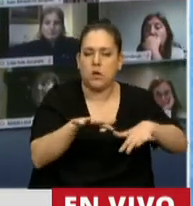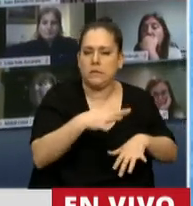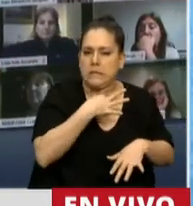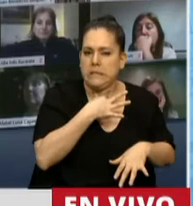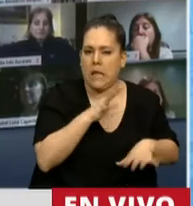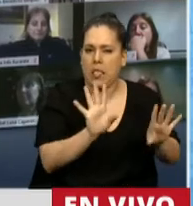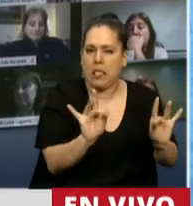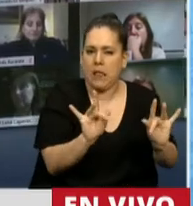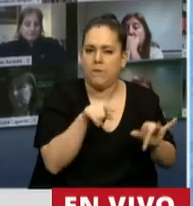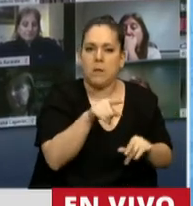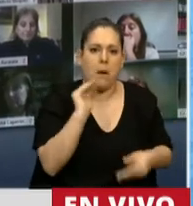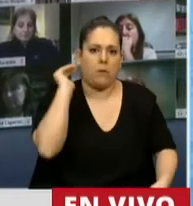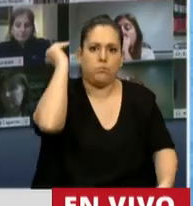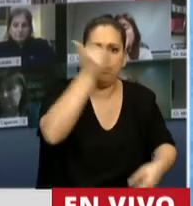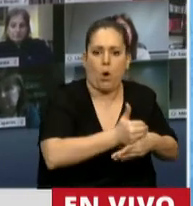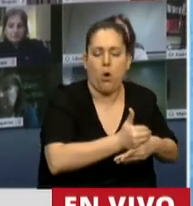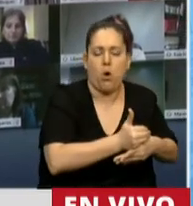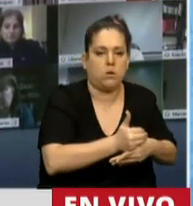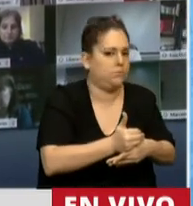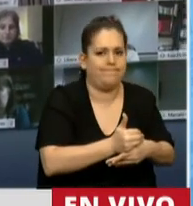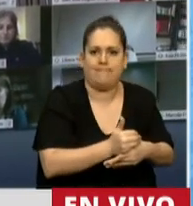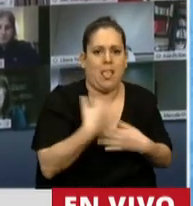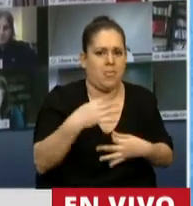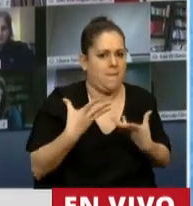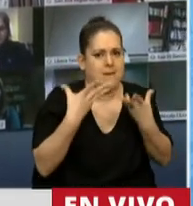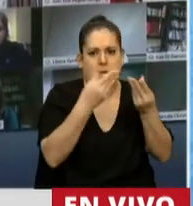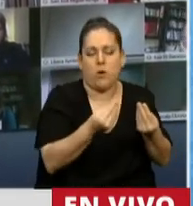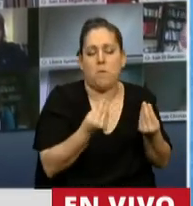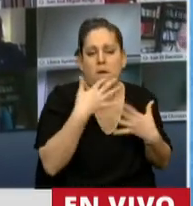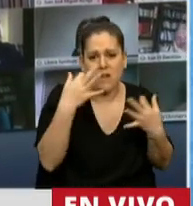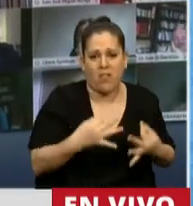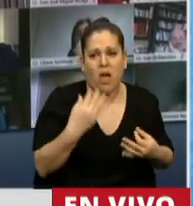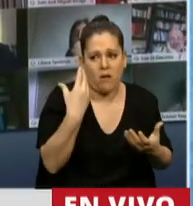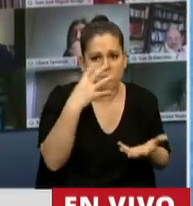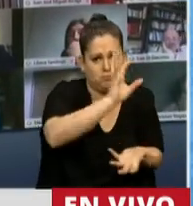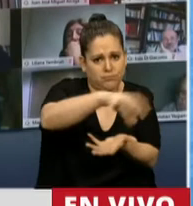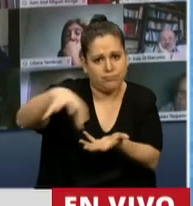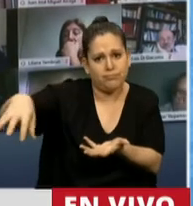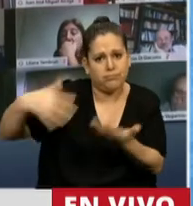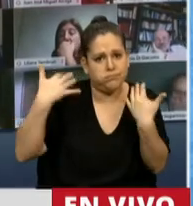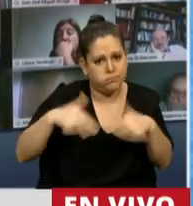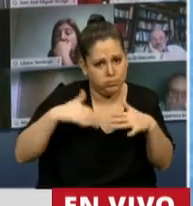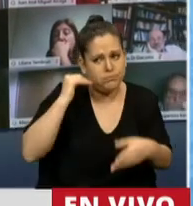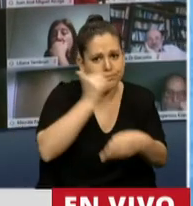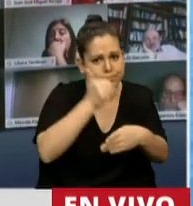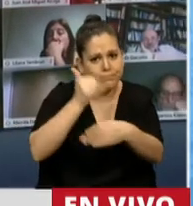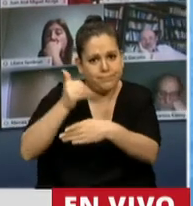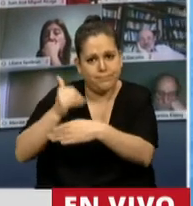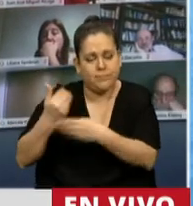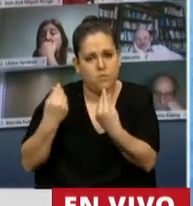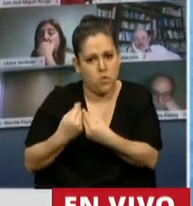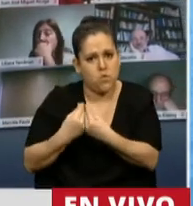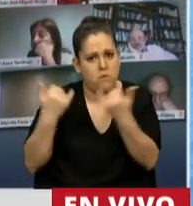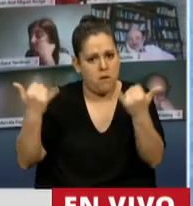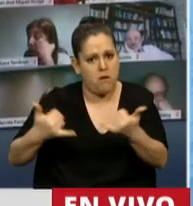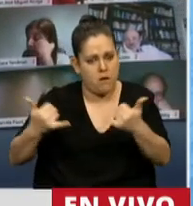para que no cierren definitivamente sus puertas como lamentablemente muchos ya lo han hecho. Desde nuestro bloque, la